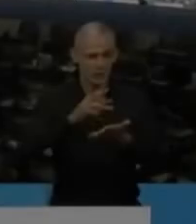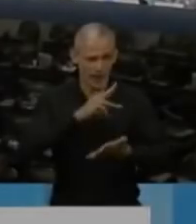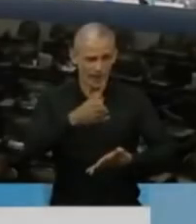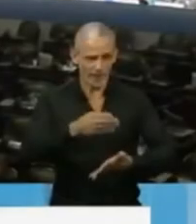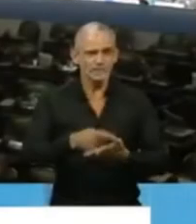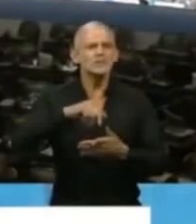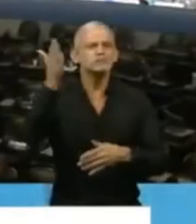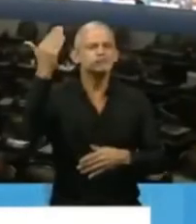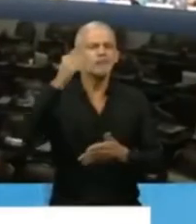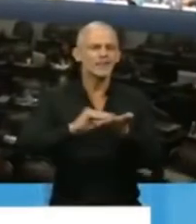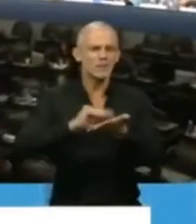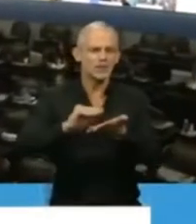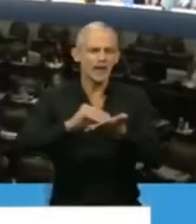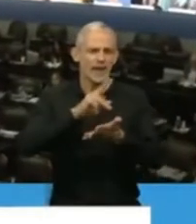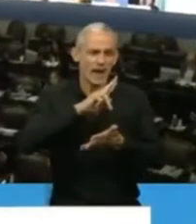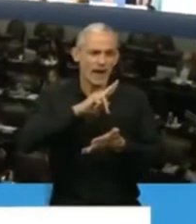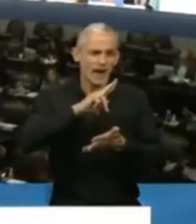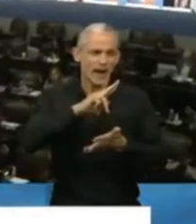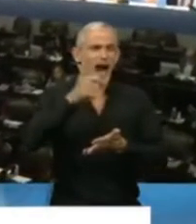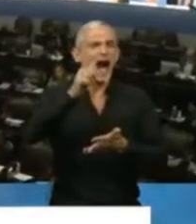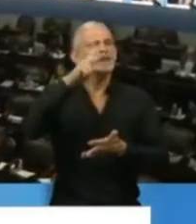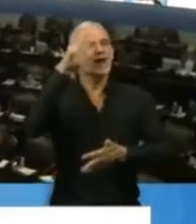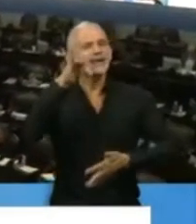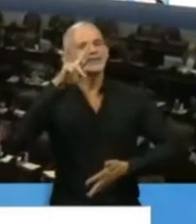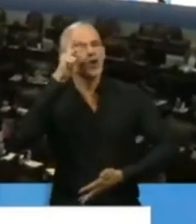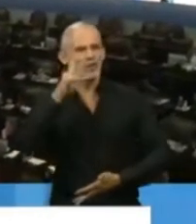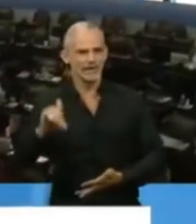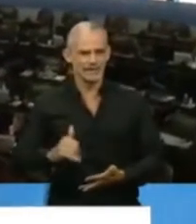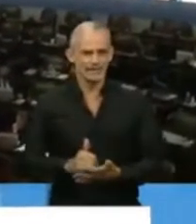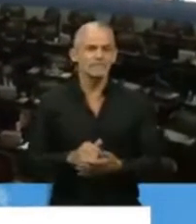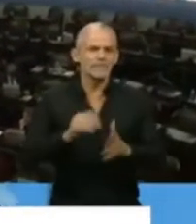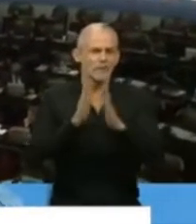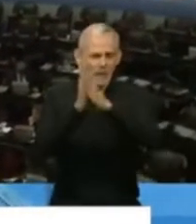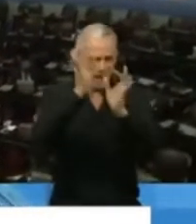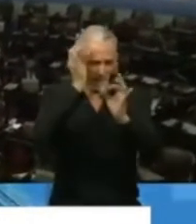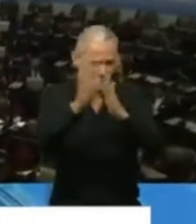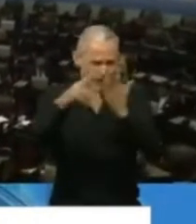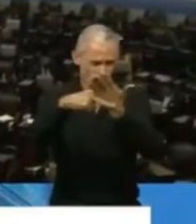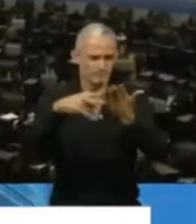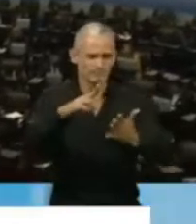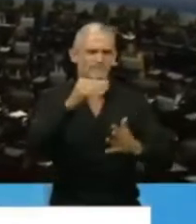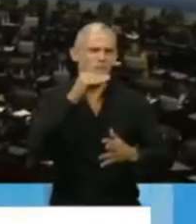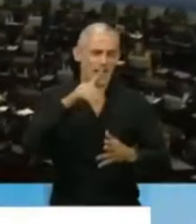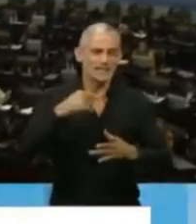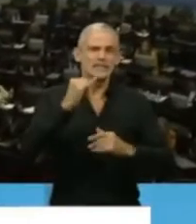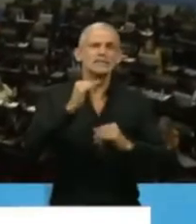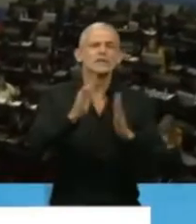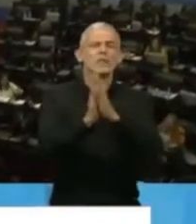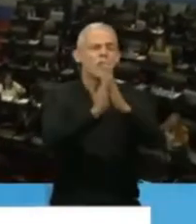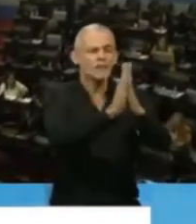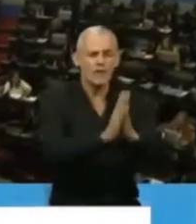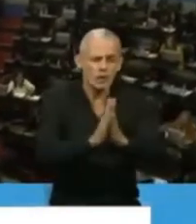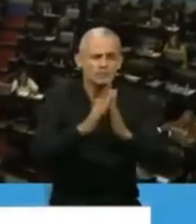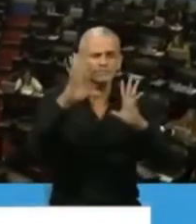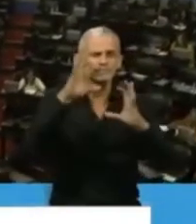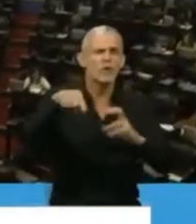Tiene la palabra la diputada Cristina Álvarez Rodríguez. Quiero, perdón diputada, quiero recordarle a todos